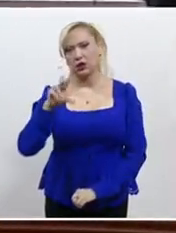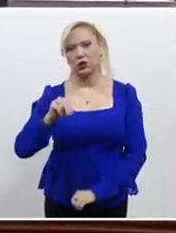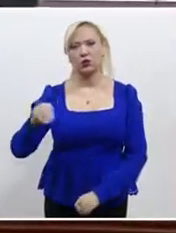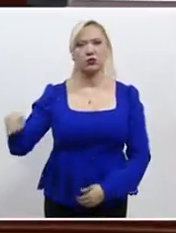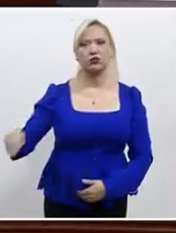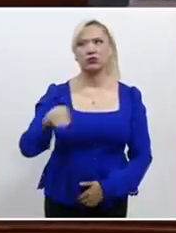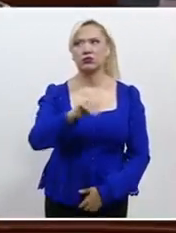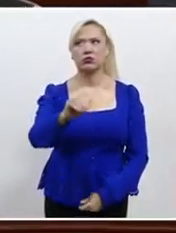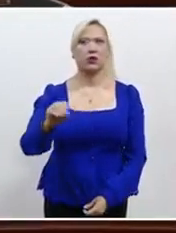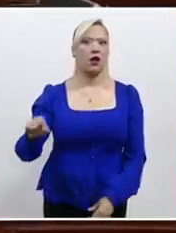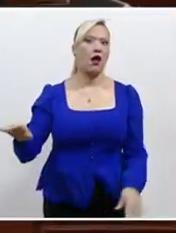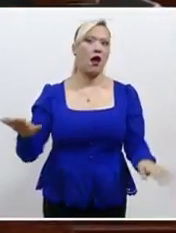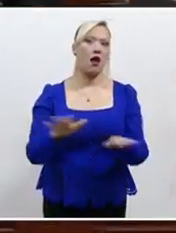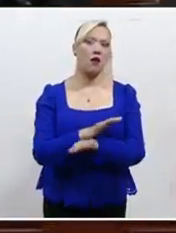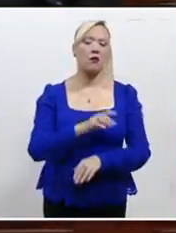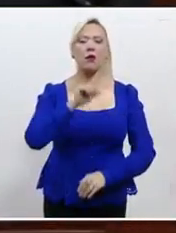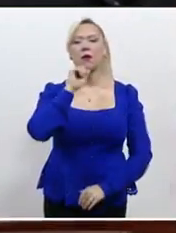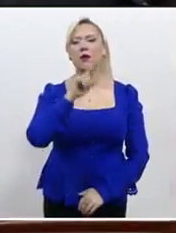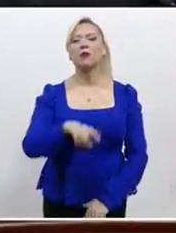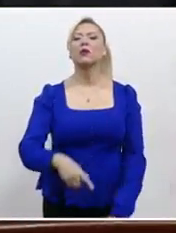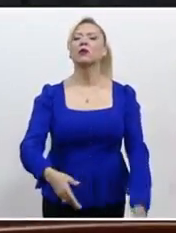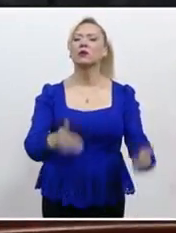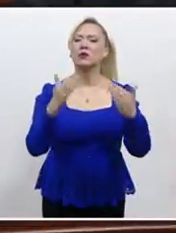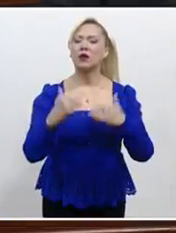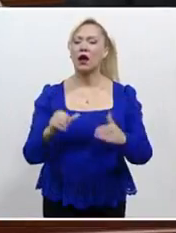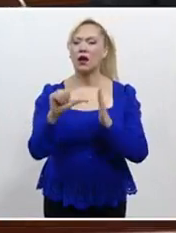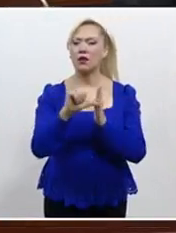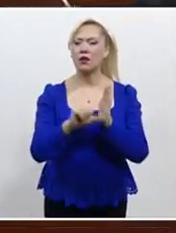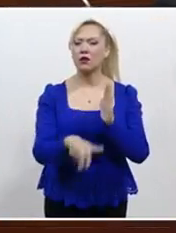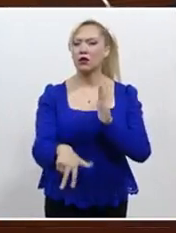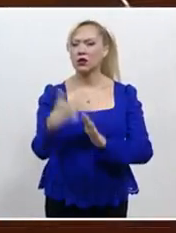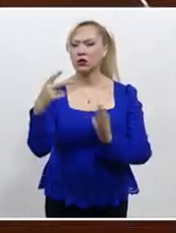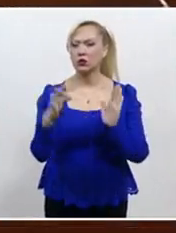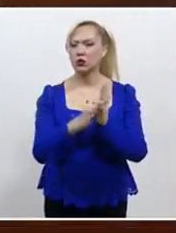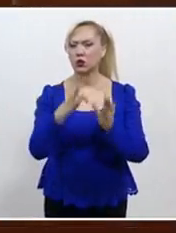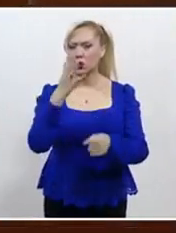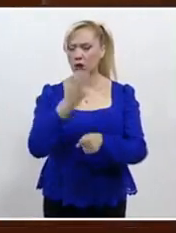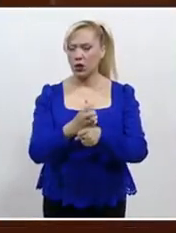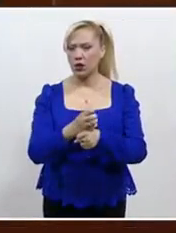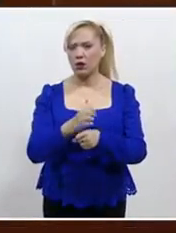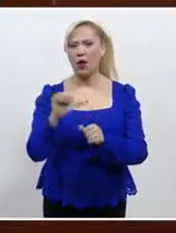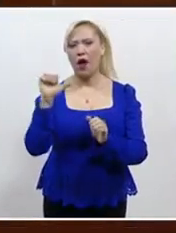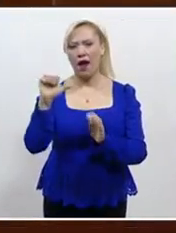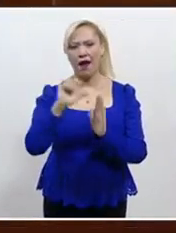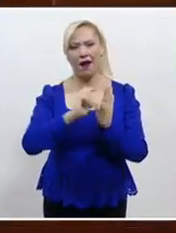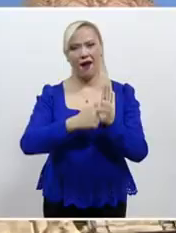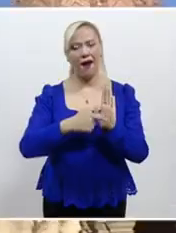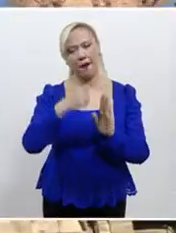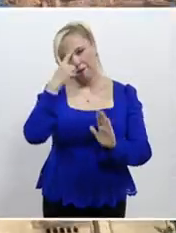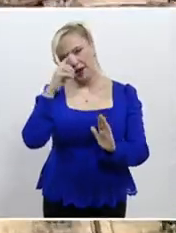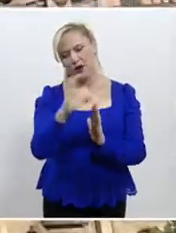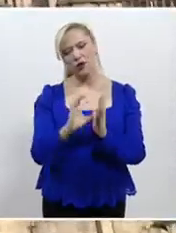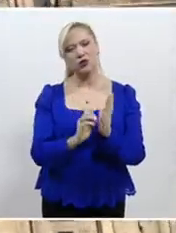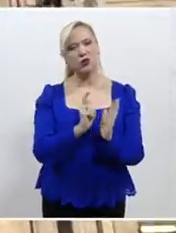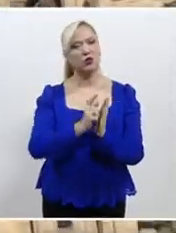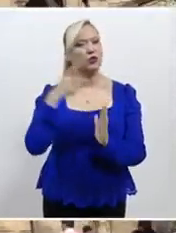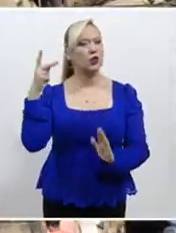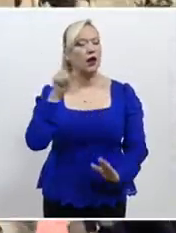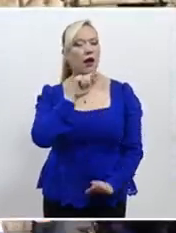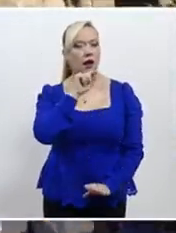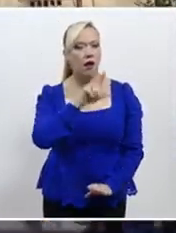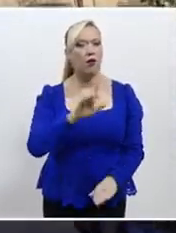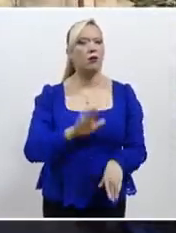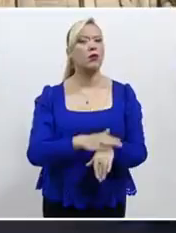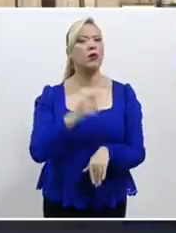otra parte, el Pleno declaró válida la reforma al artículo 13, fracción cuarta, apartado A, de la Constitución de Jalisco que